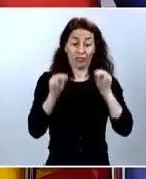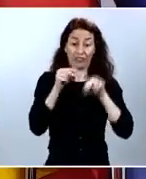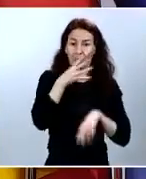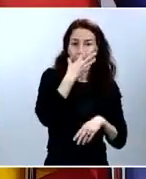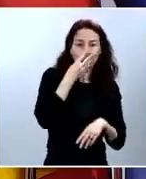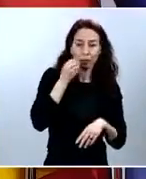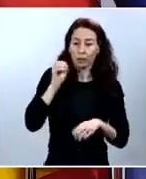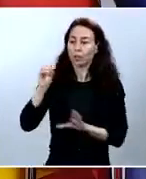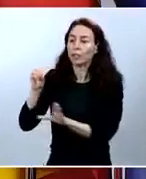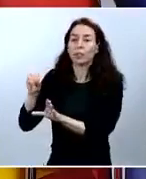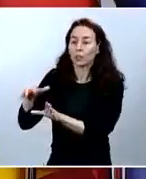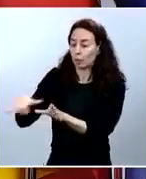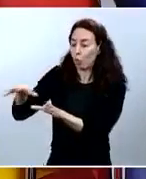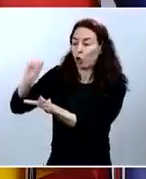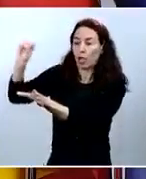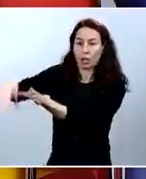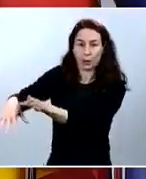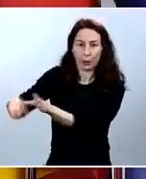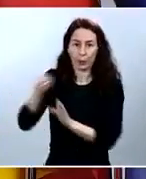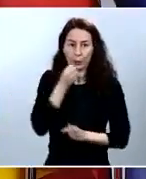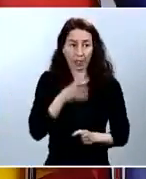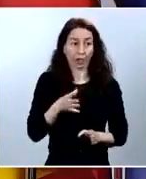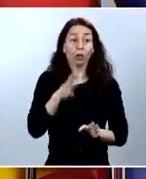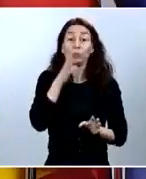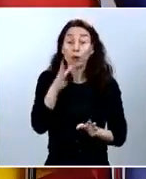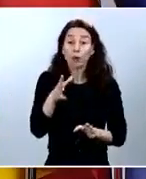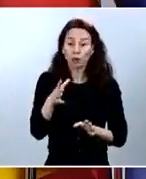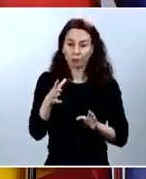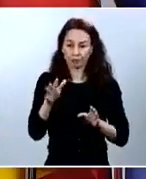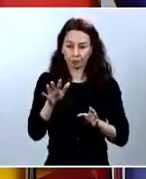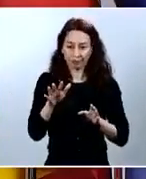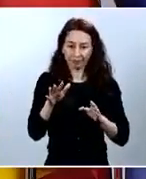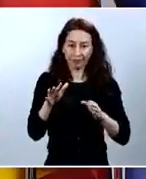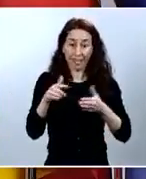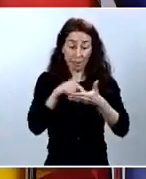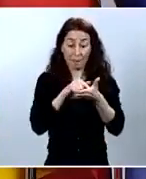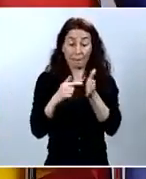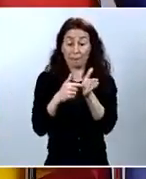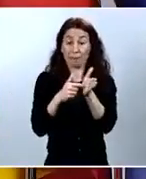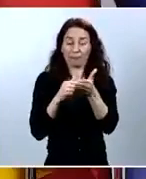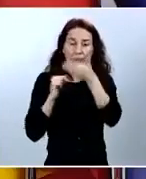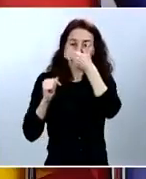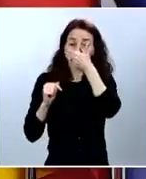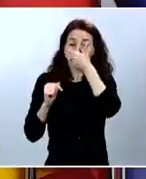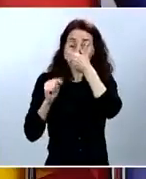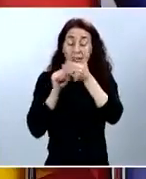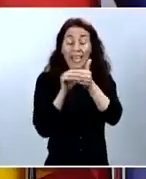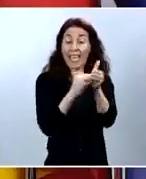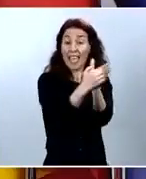Tenemos que tener cuidado porque lo que tienes que pensar es que esta mascarilla, por esta parte de aquí, que es donde respirabas, es donde si tienes síntomas podría estar